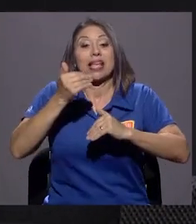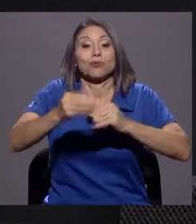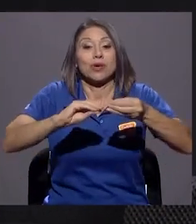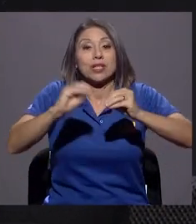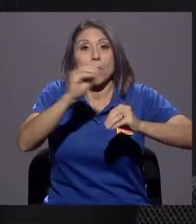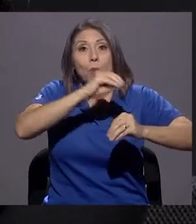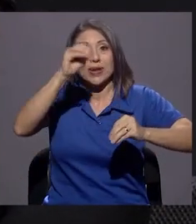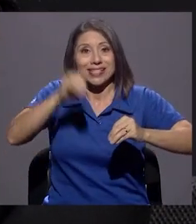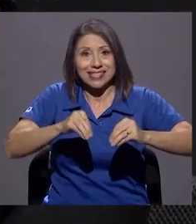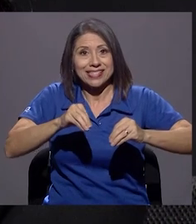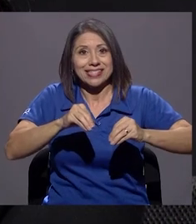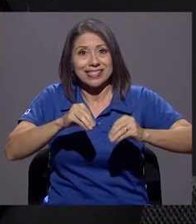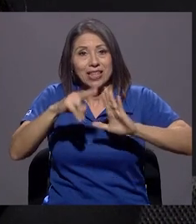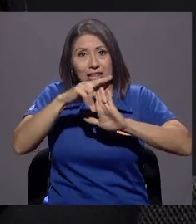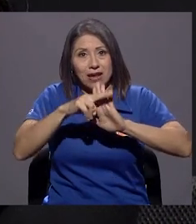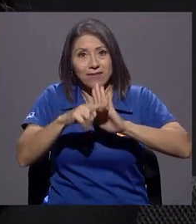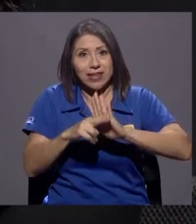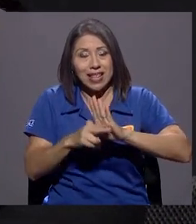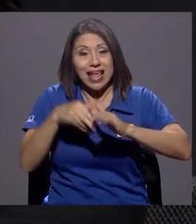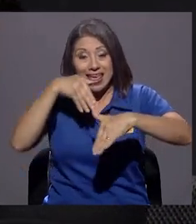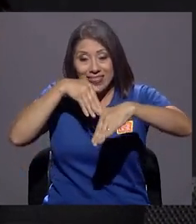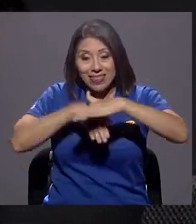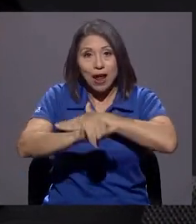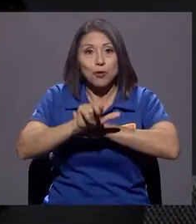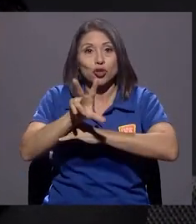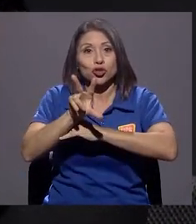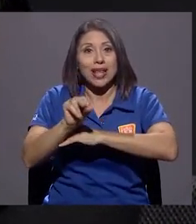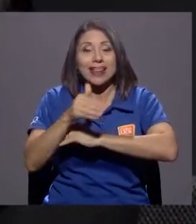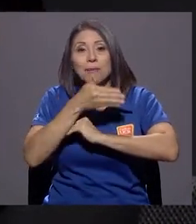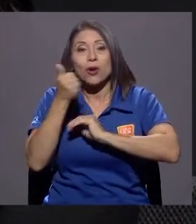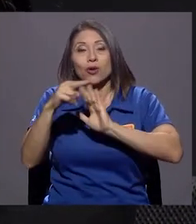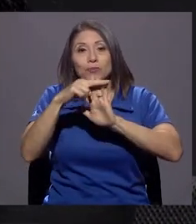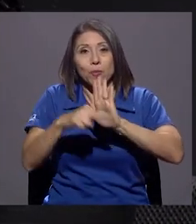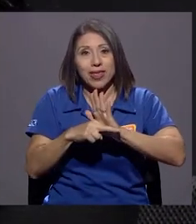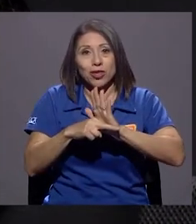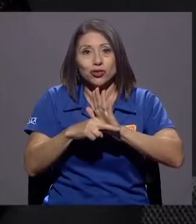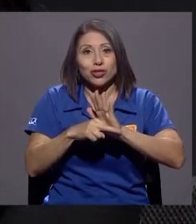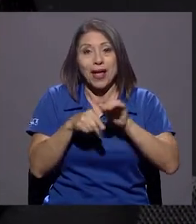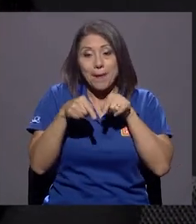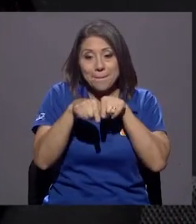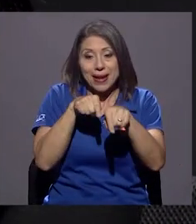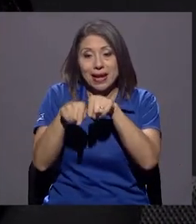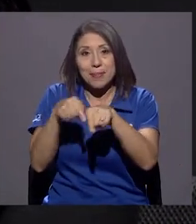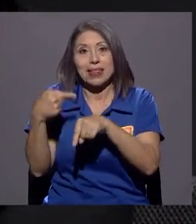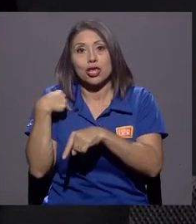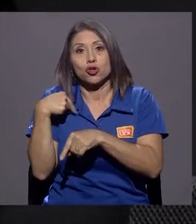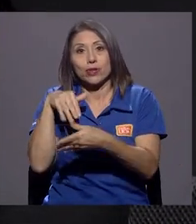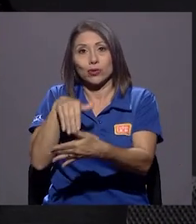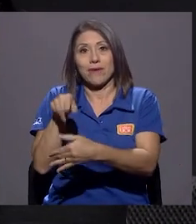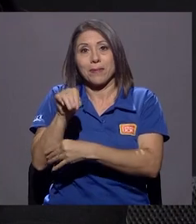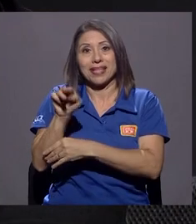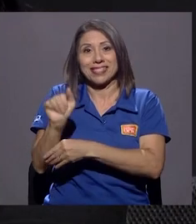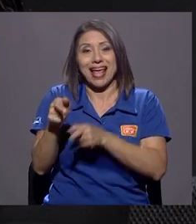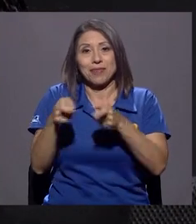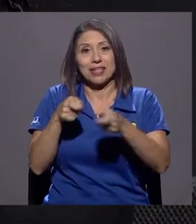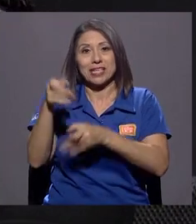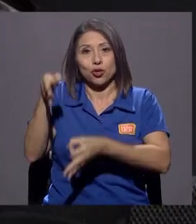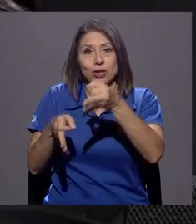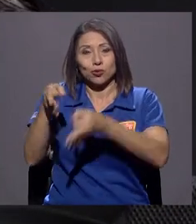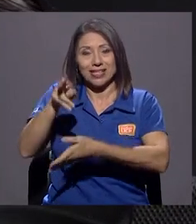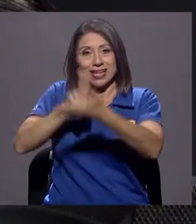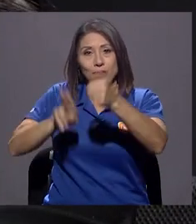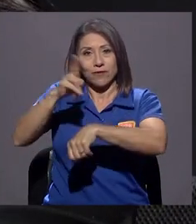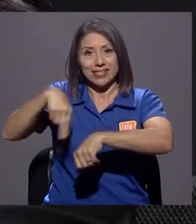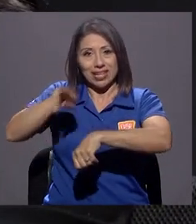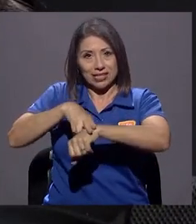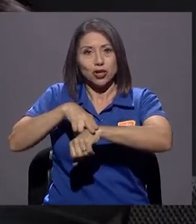entramos a los 30 mejores promedios. Y paralelamente yo llevaba la maestría en Administración de Justicia, en la nacional, efectivamente